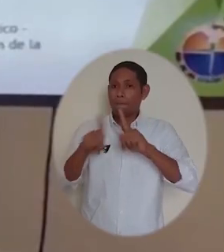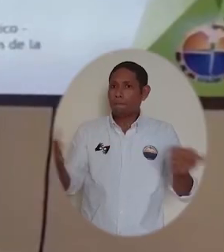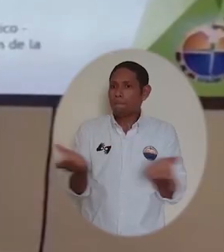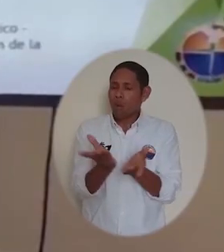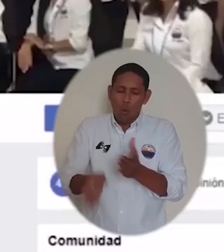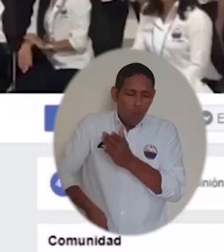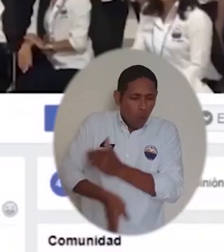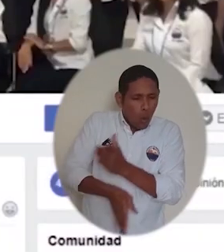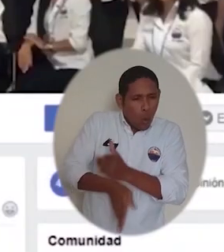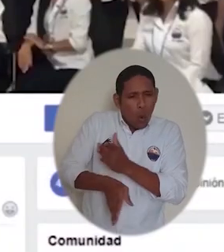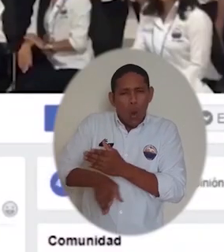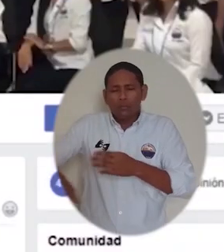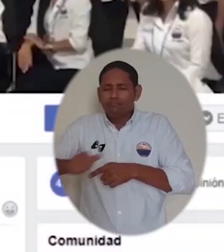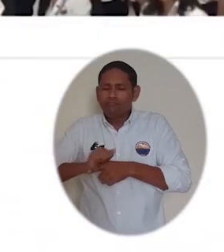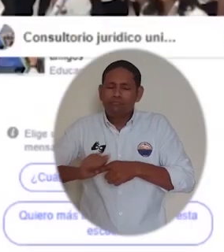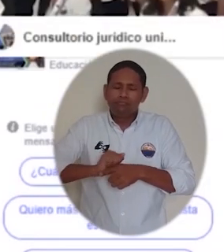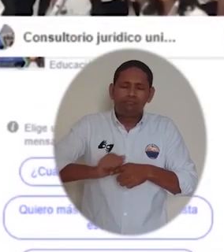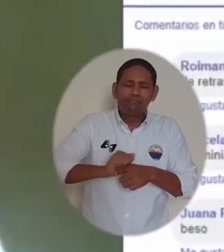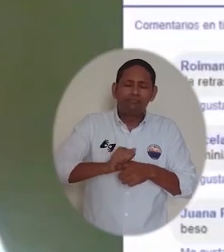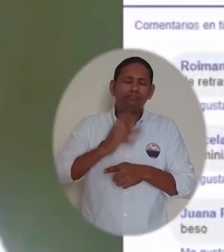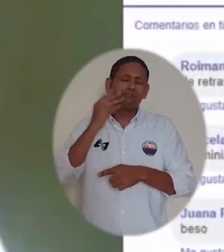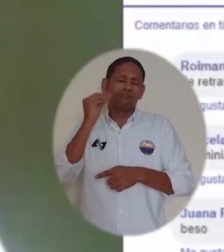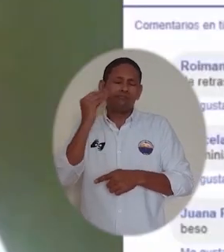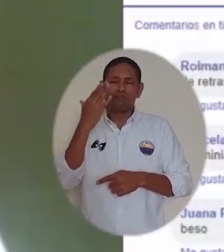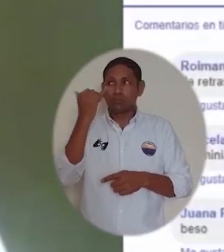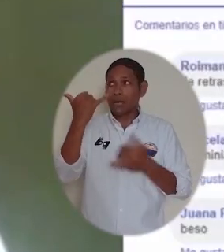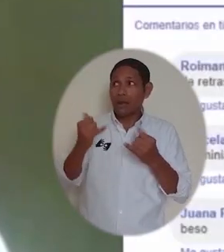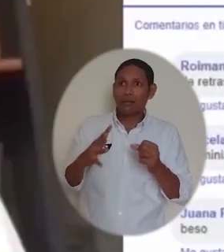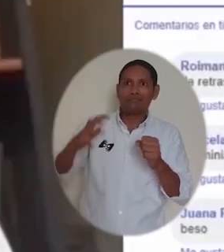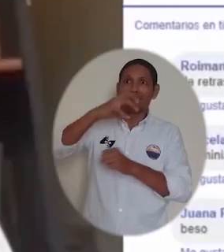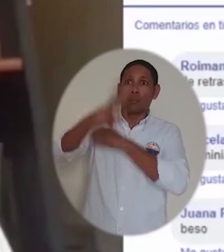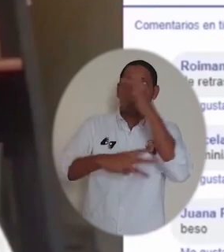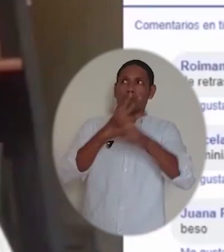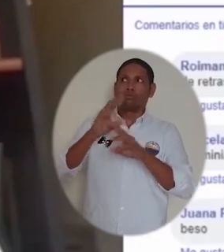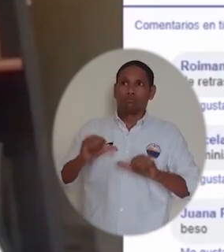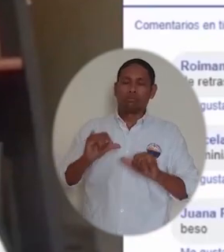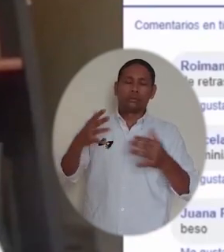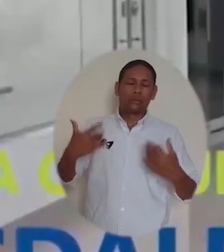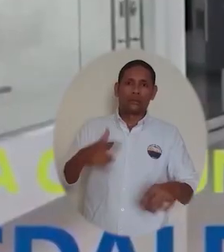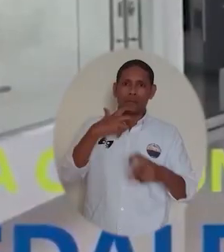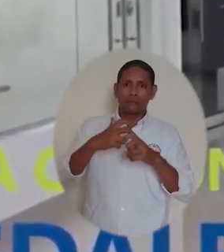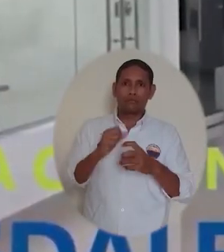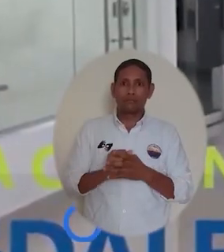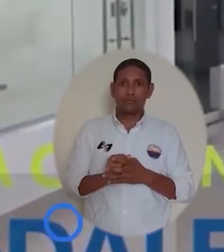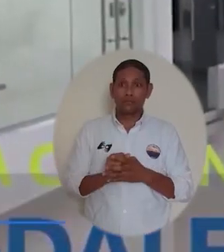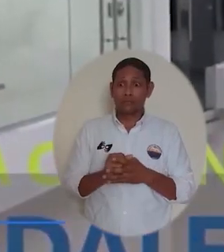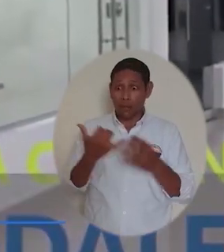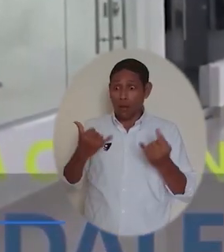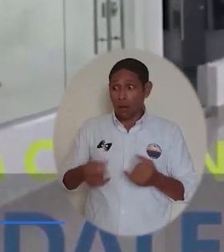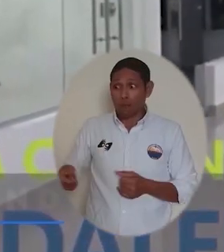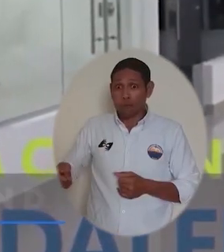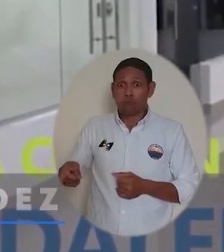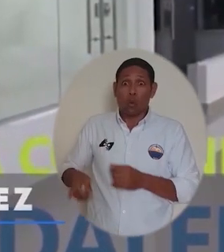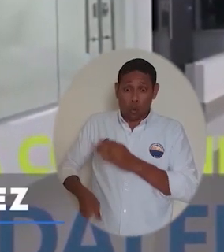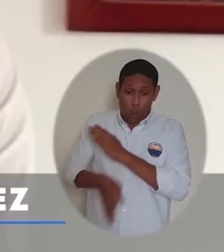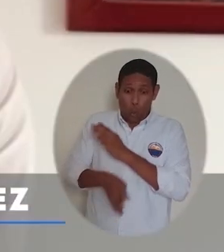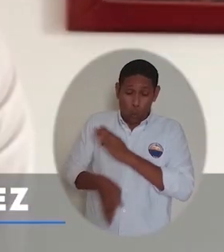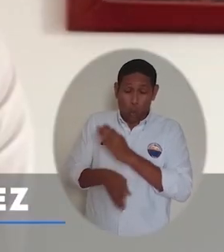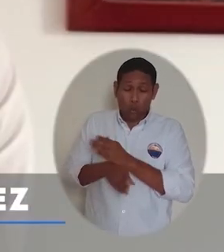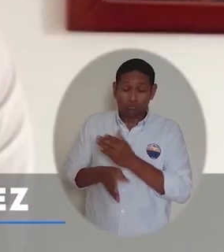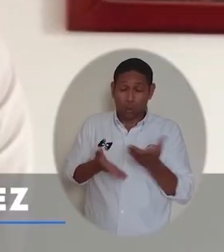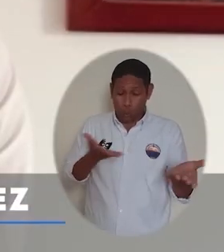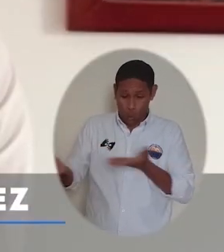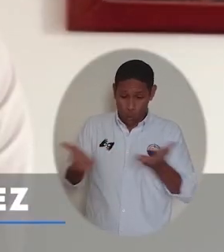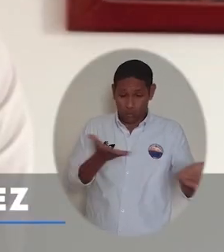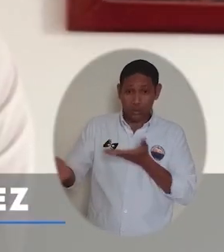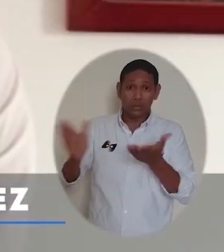simuladas con el fin de que los estudiantes sigan adelante con su formación académica en el marco del estado de emergencia a nivel mundial. centro de